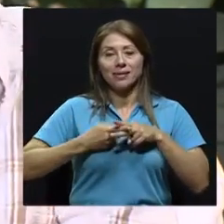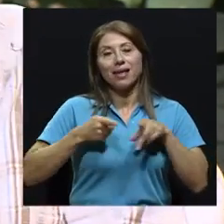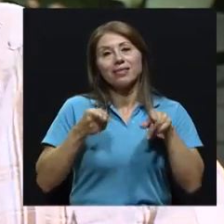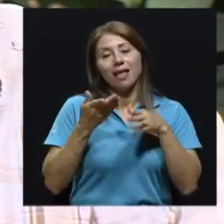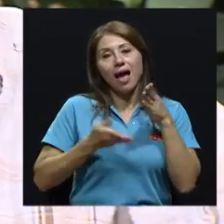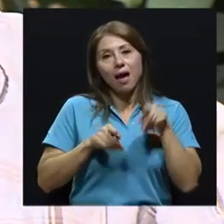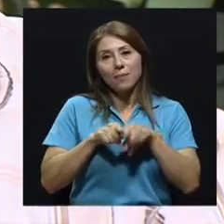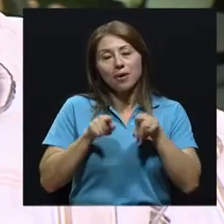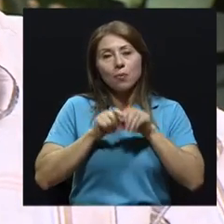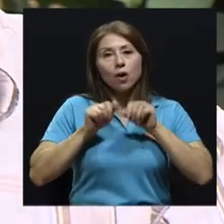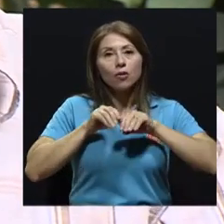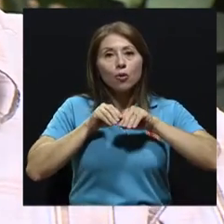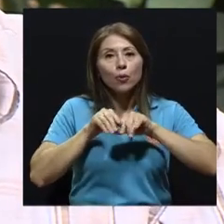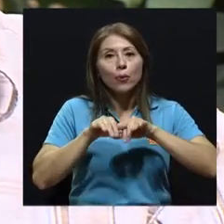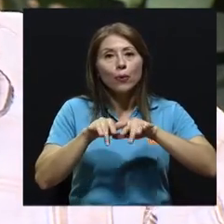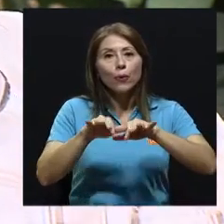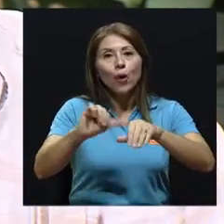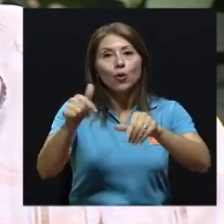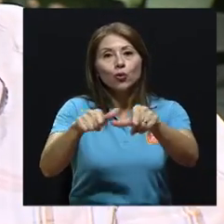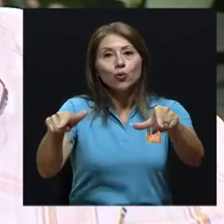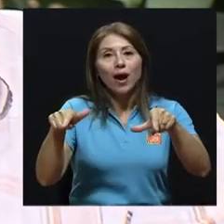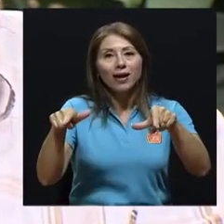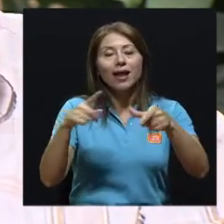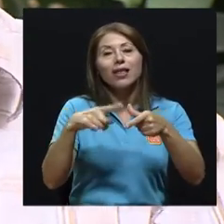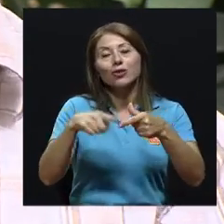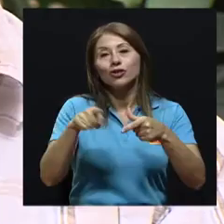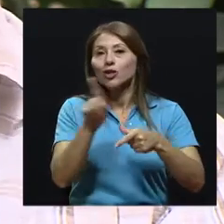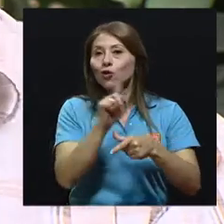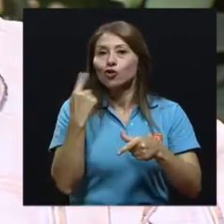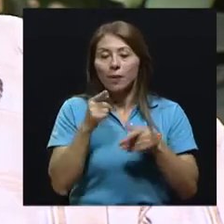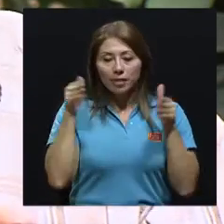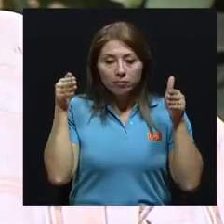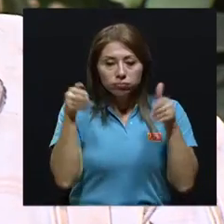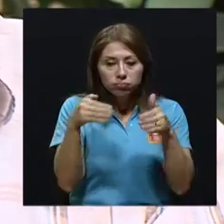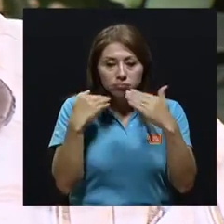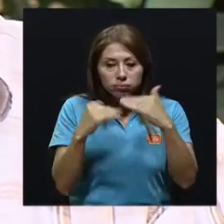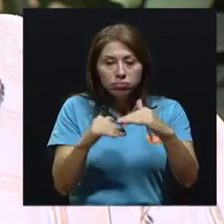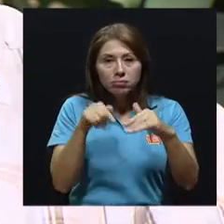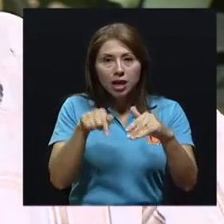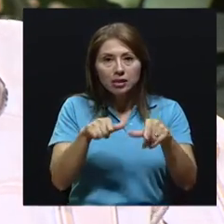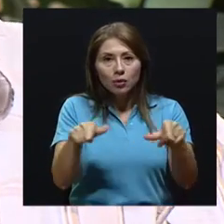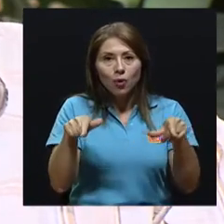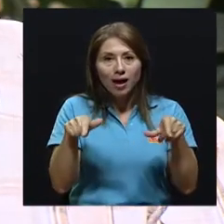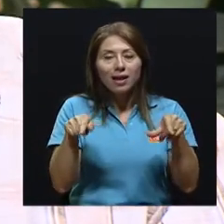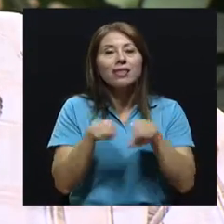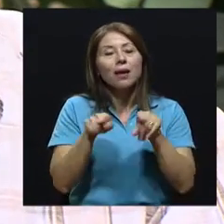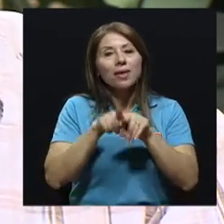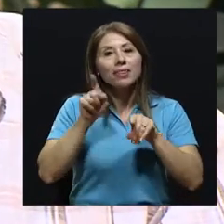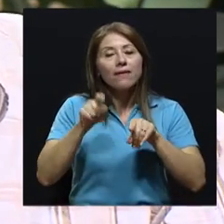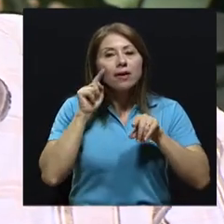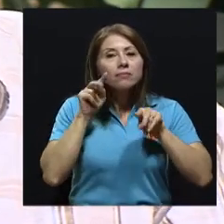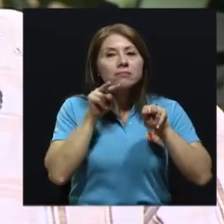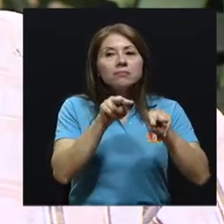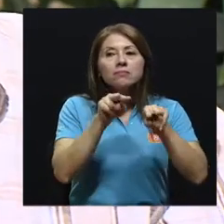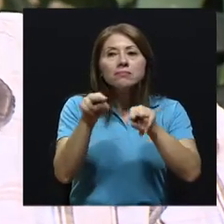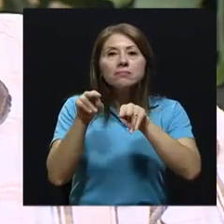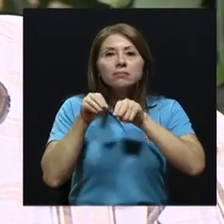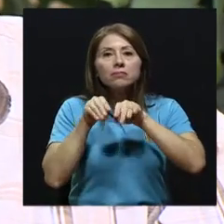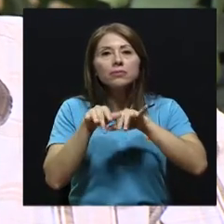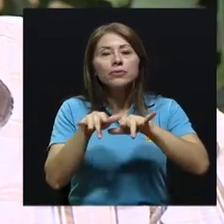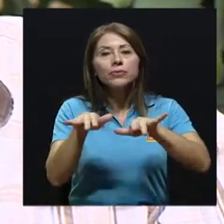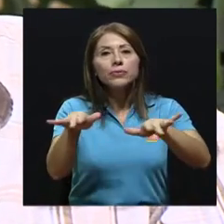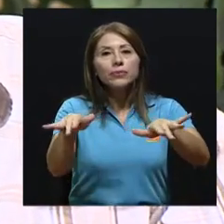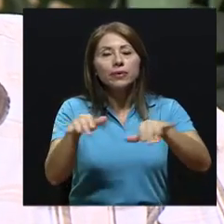en otro lado también. Entonces, no solamente hay que estudiar en un solo lugar, sino los posibles lugares donde esa contaminación se puede desplazar. Y cuando